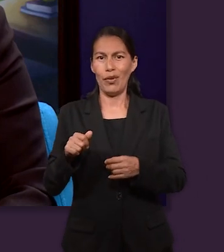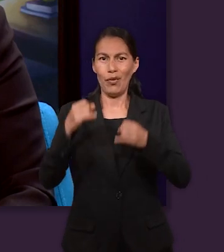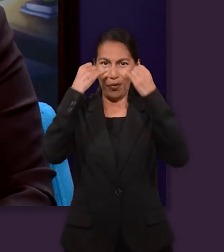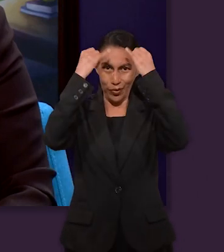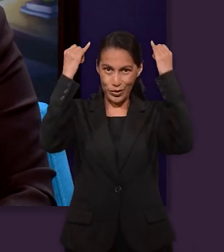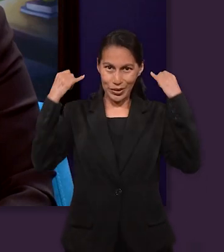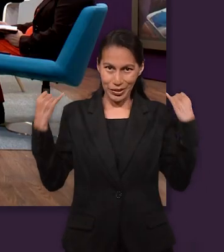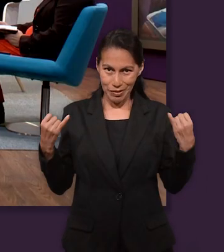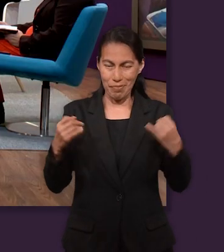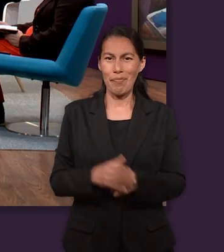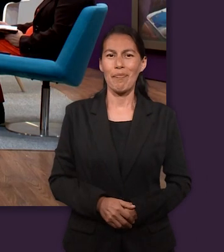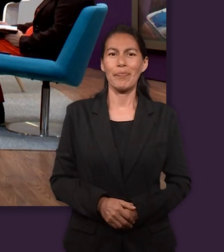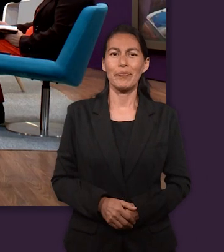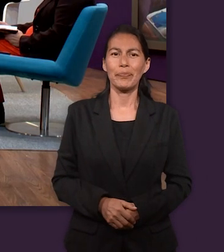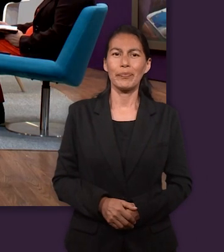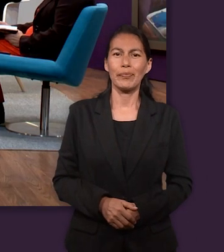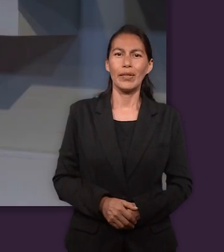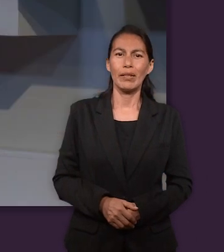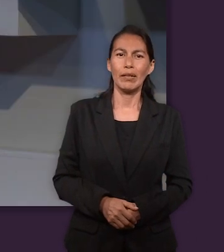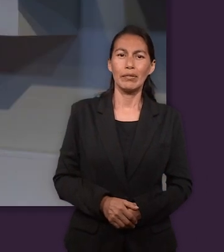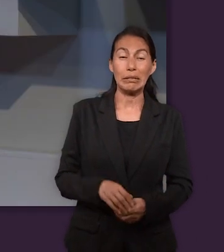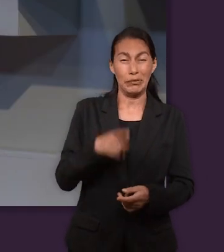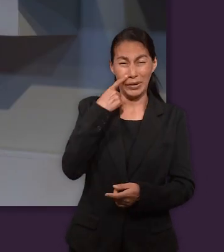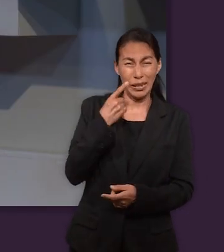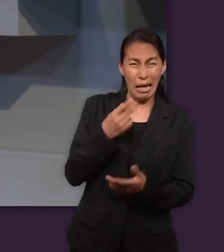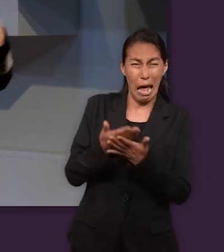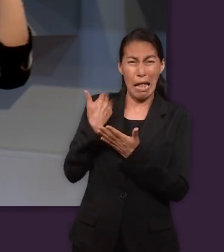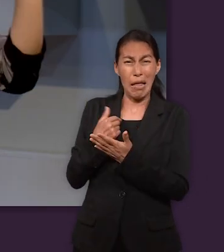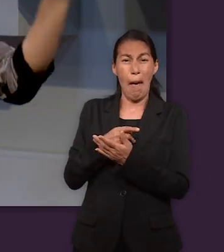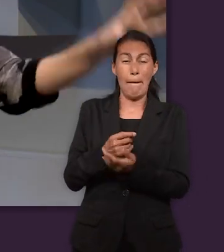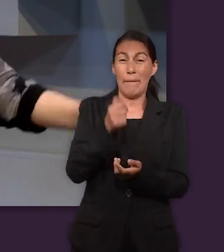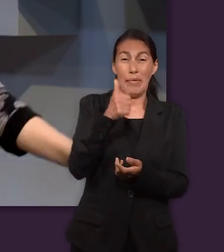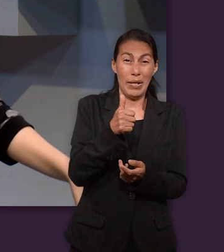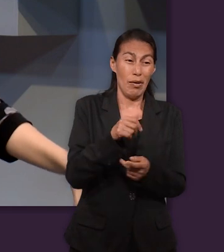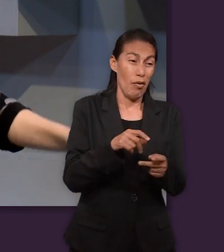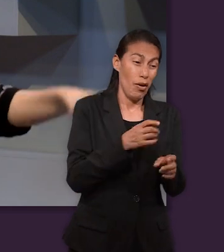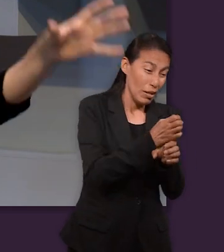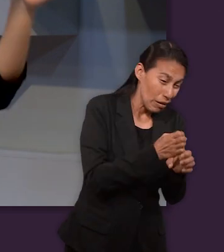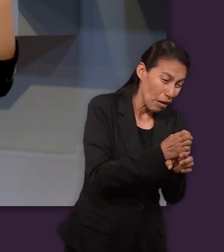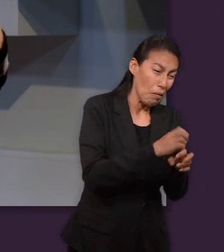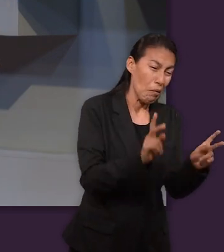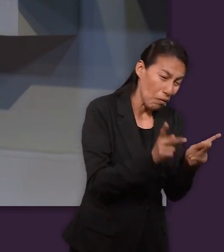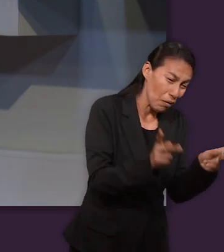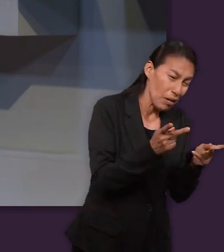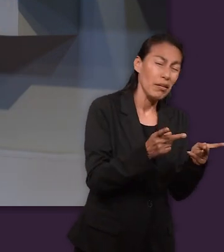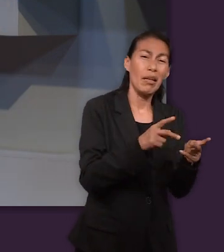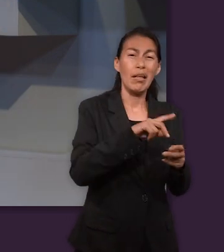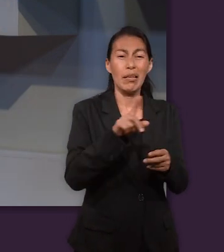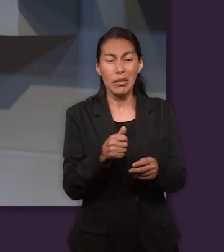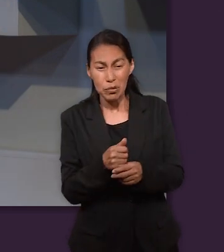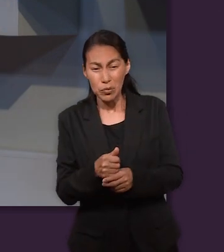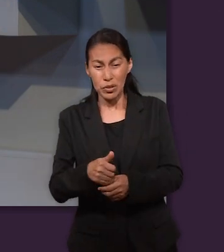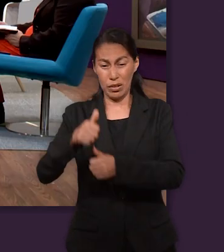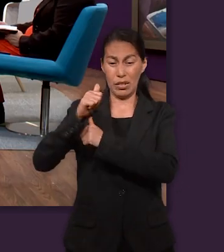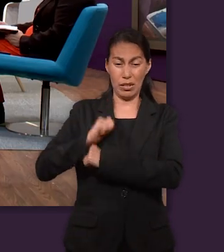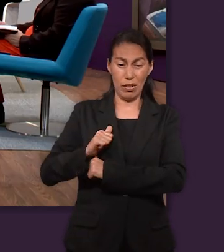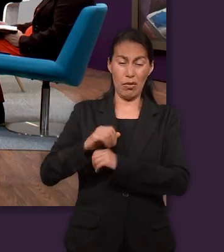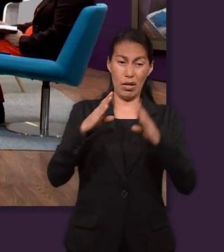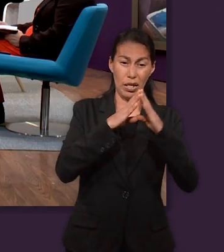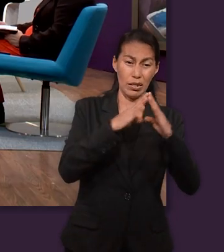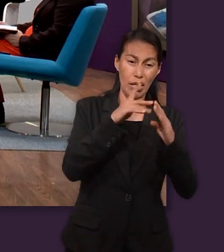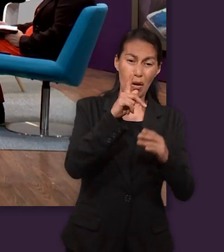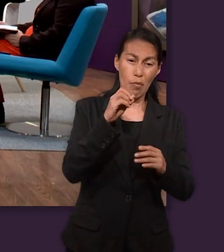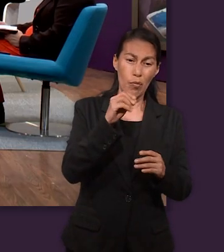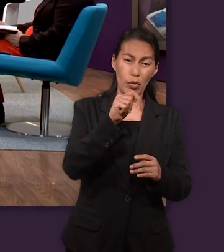después de él. sea, después de haber pasado por todo lo que pasó. Primero es vendido como esclavo, llega a ser mayordomo de